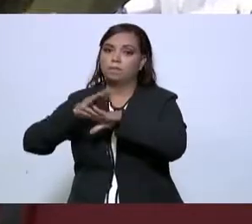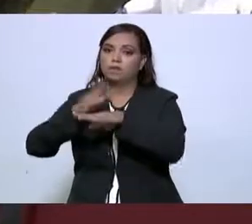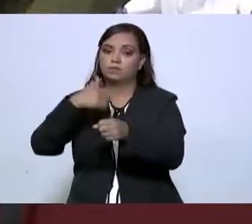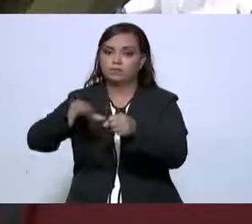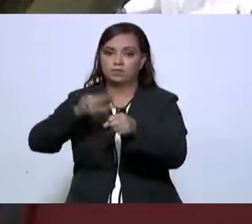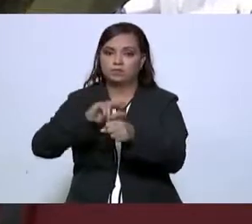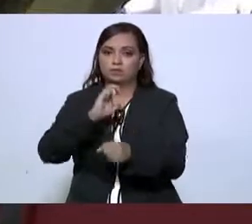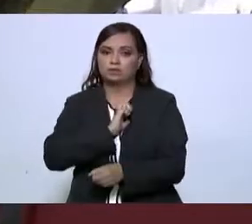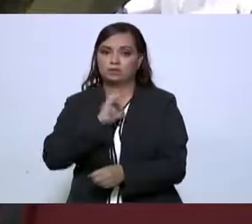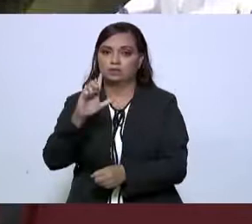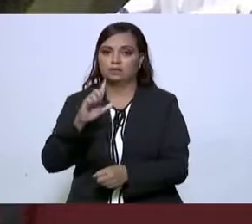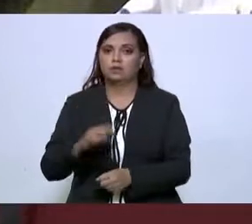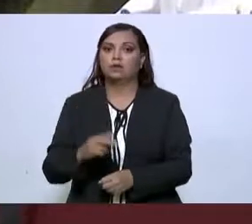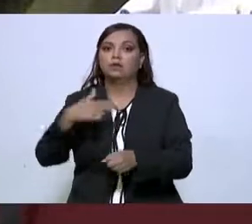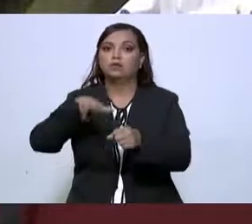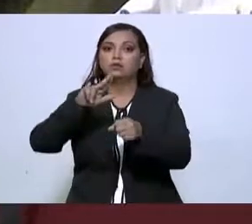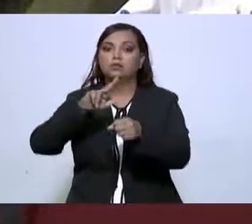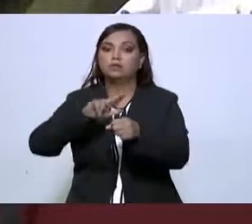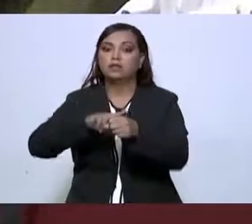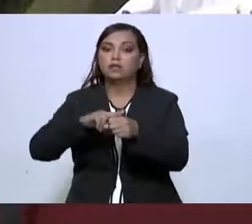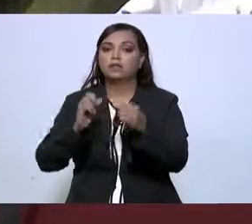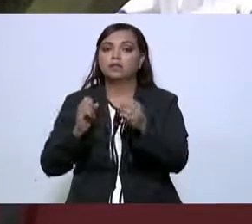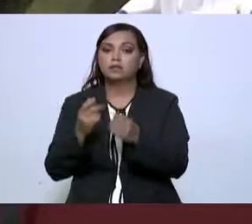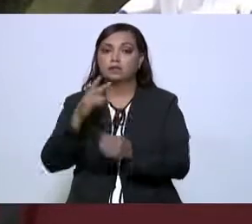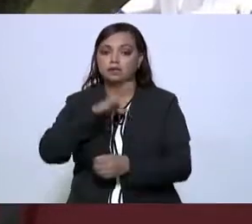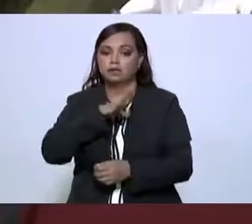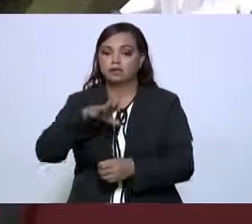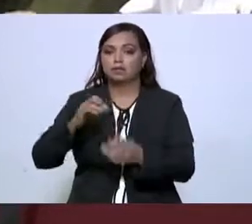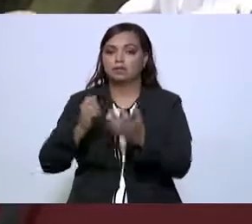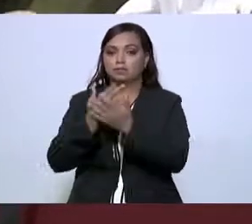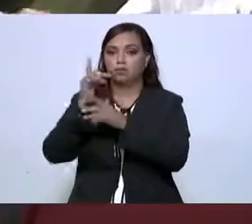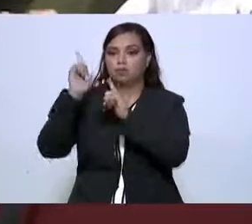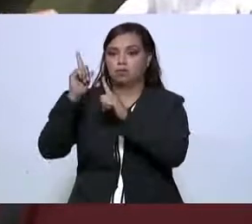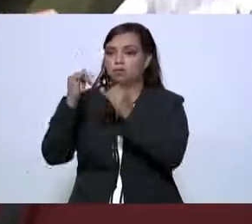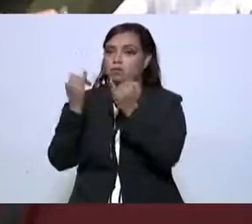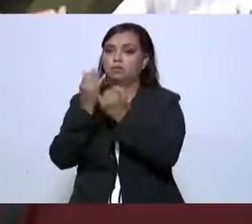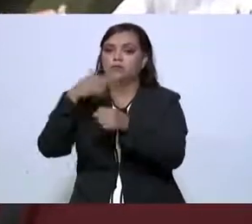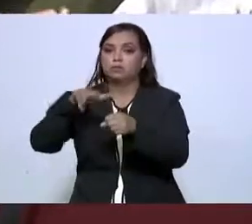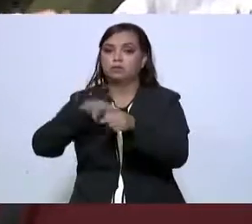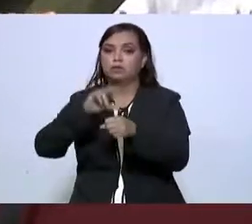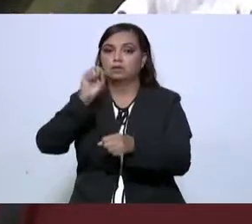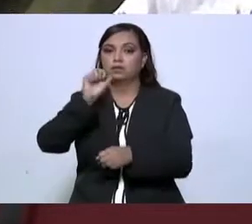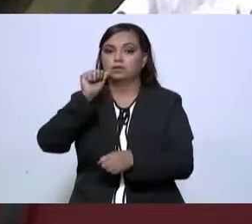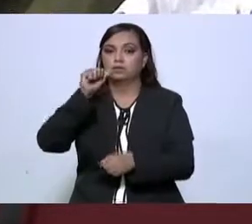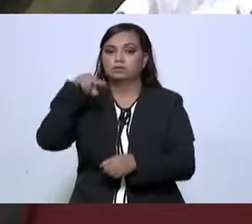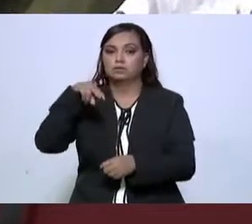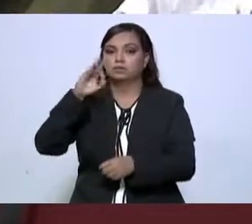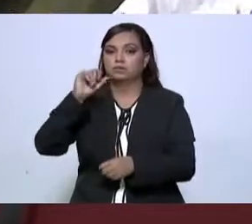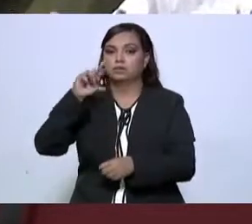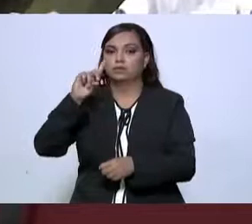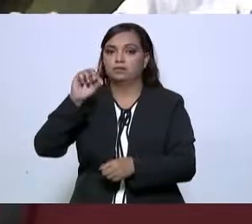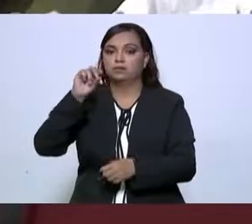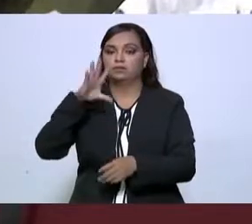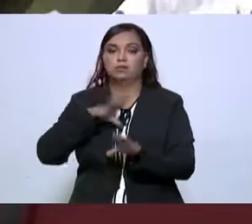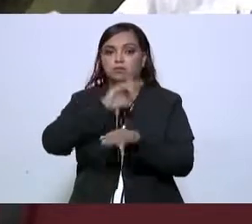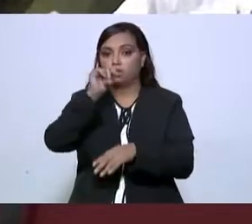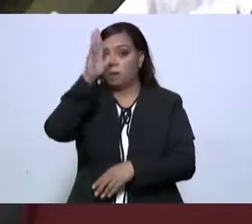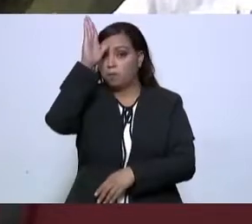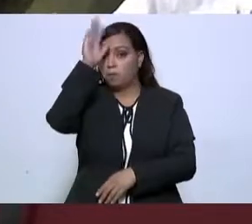en particular el Hospital General de Nuevo Laredo y del Hospital de San Fernando, aprobar el proyecto